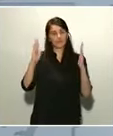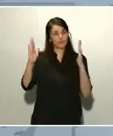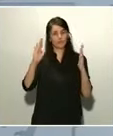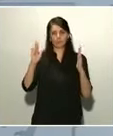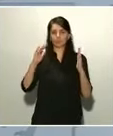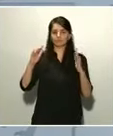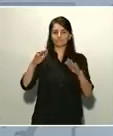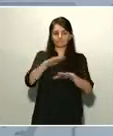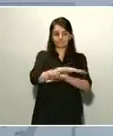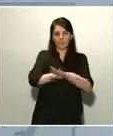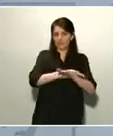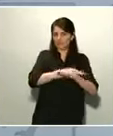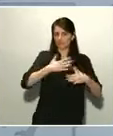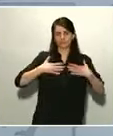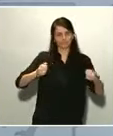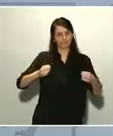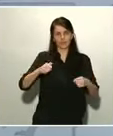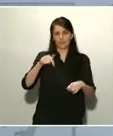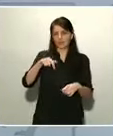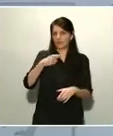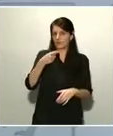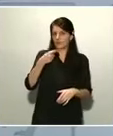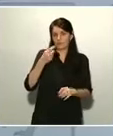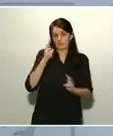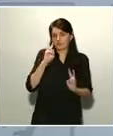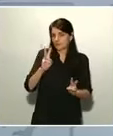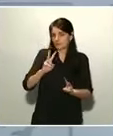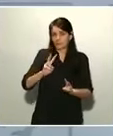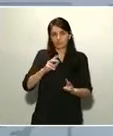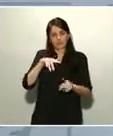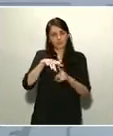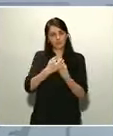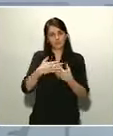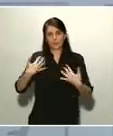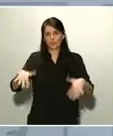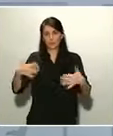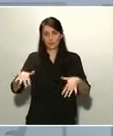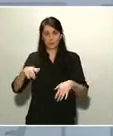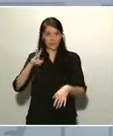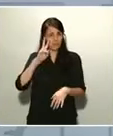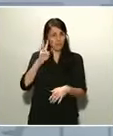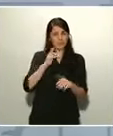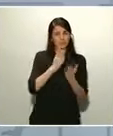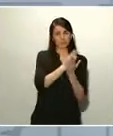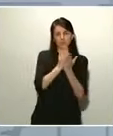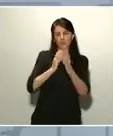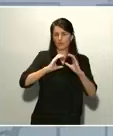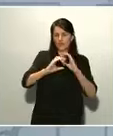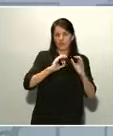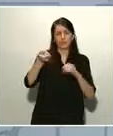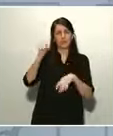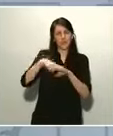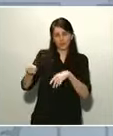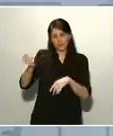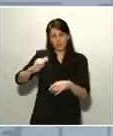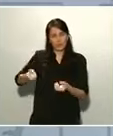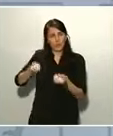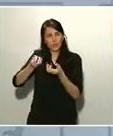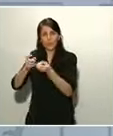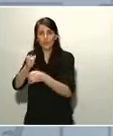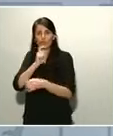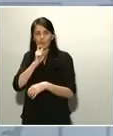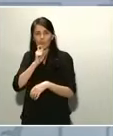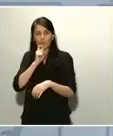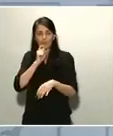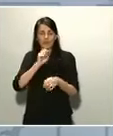como ya sabemos y lo estamos viendo en los medios de comunicación y nos narran también los profesionales, no es tanto la gravedad de la enfermedad como el